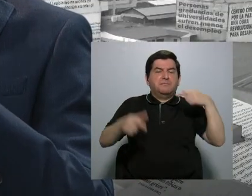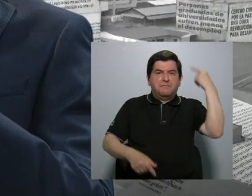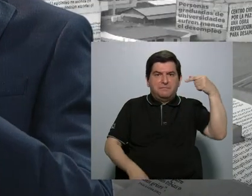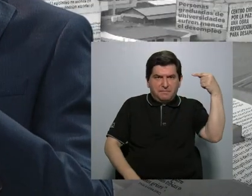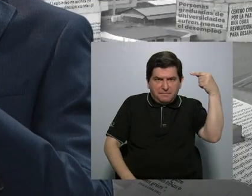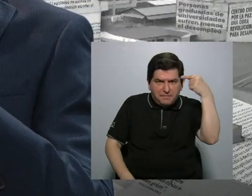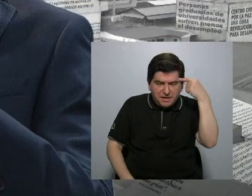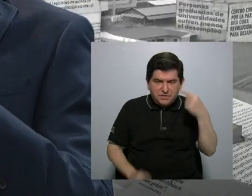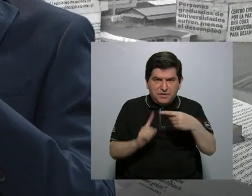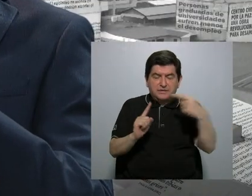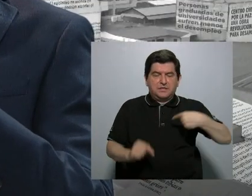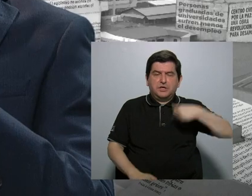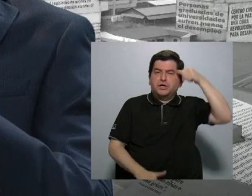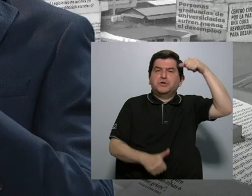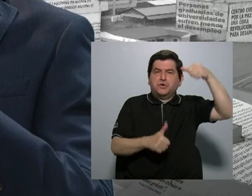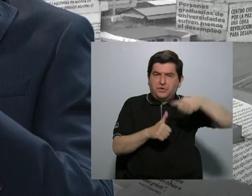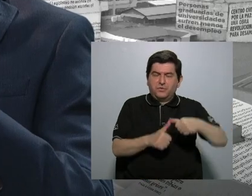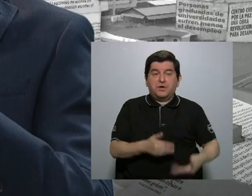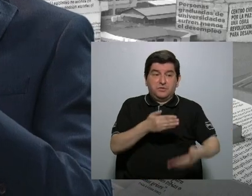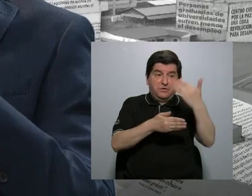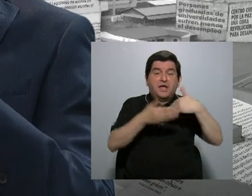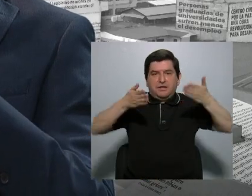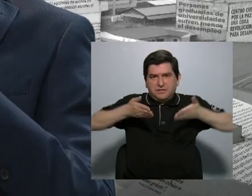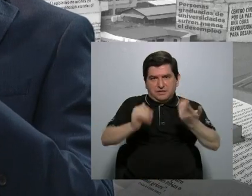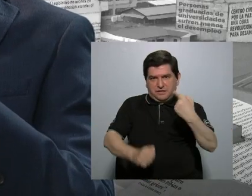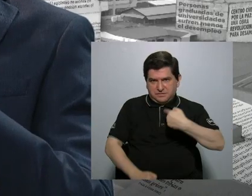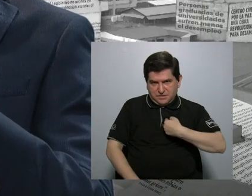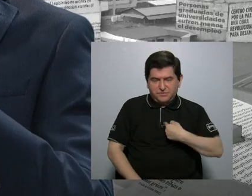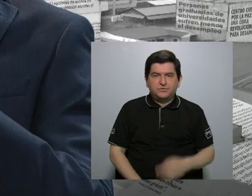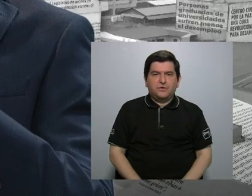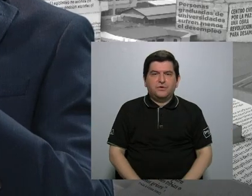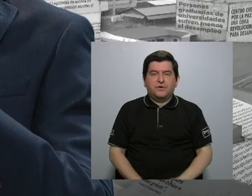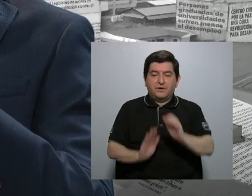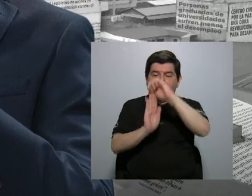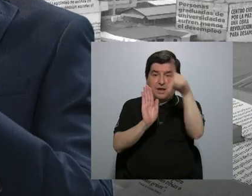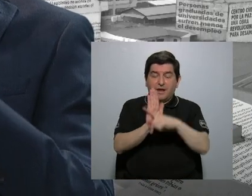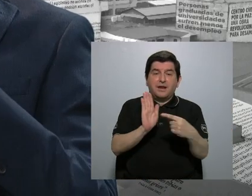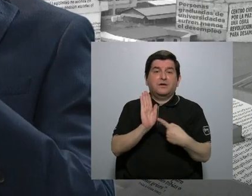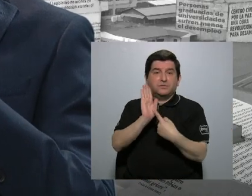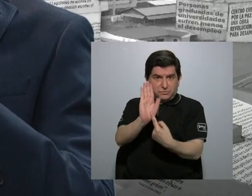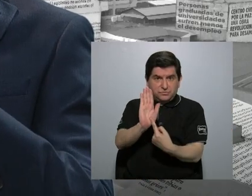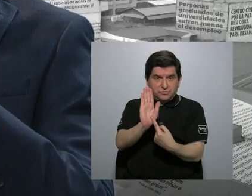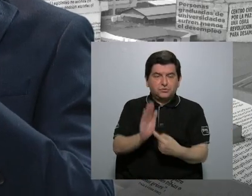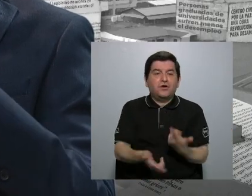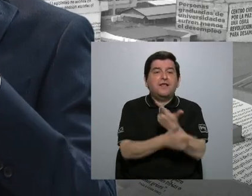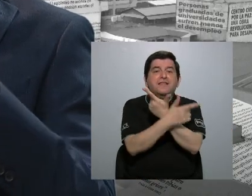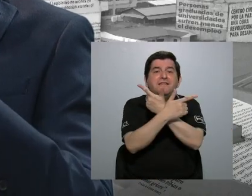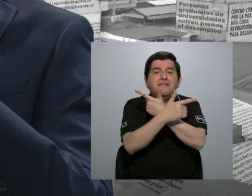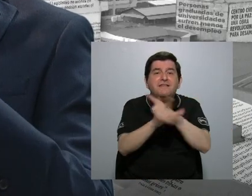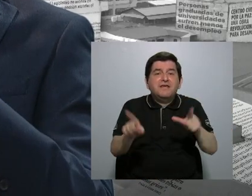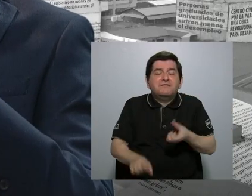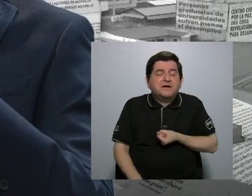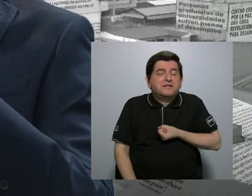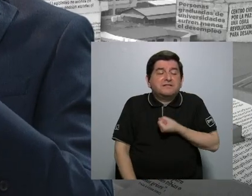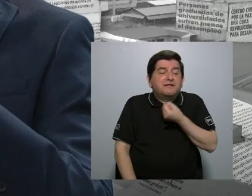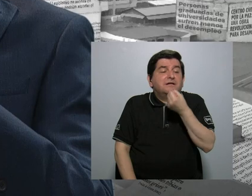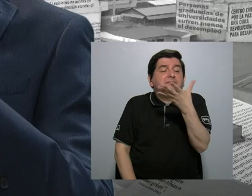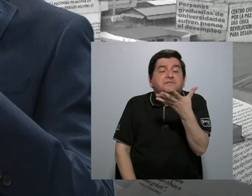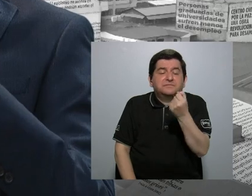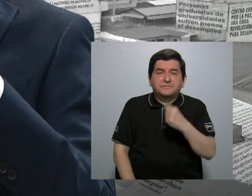gobiernos, desde que yo tengo memoria y antes de que yo naciera, y está en la constitución política, es esa libertad de expresarnos,